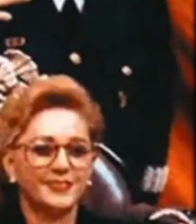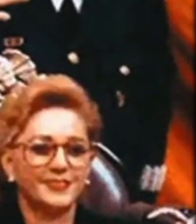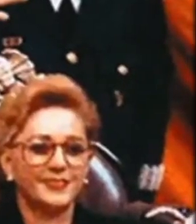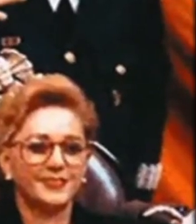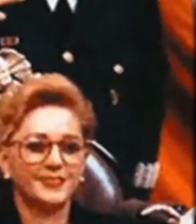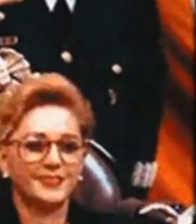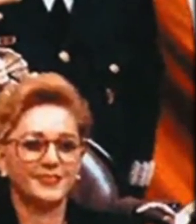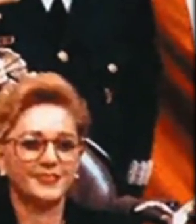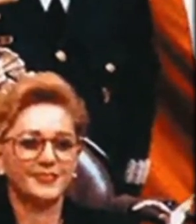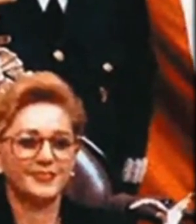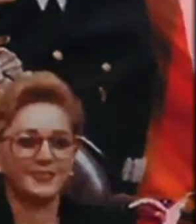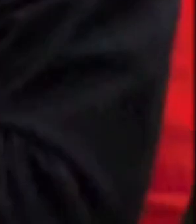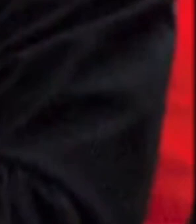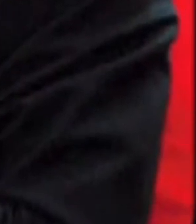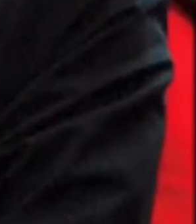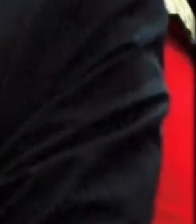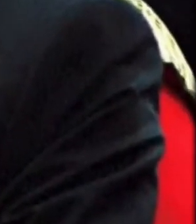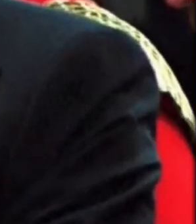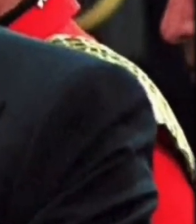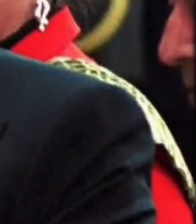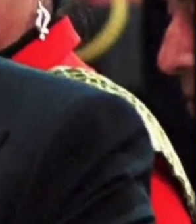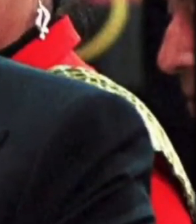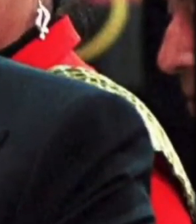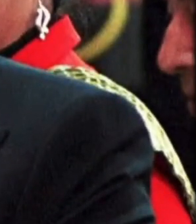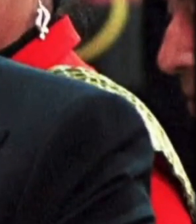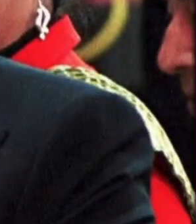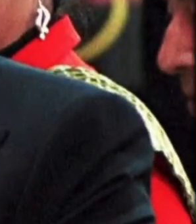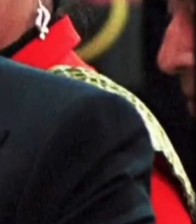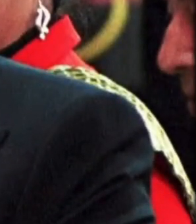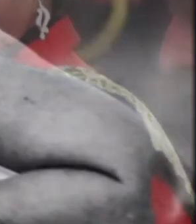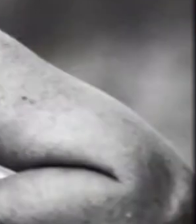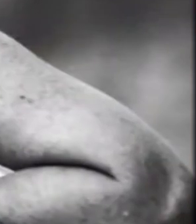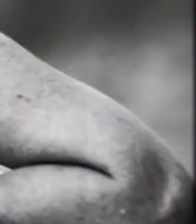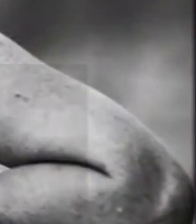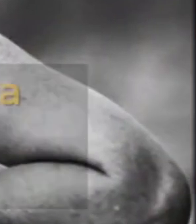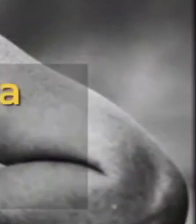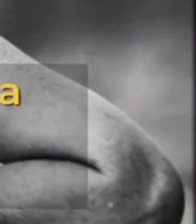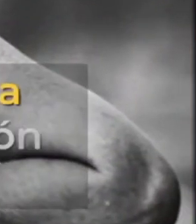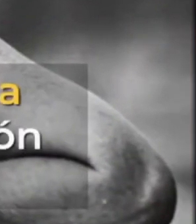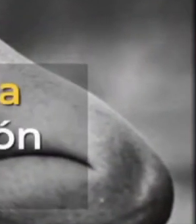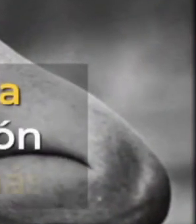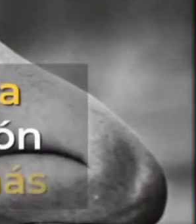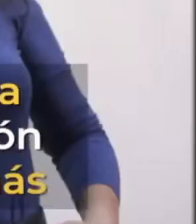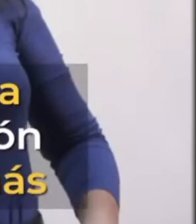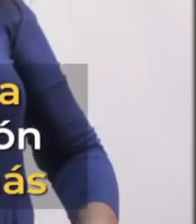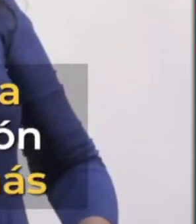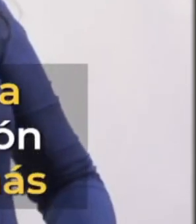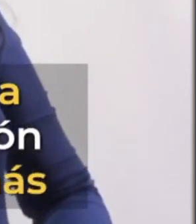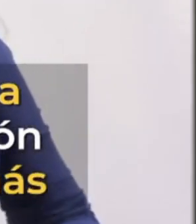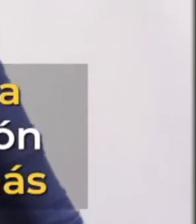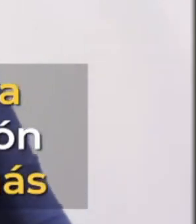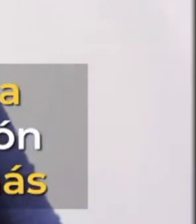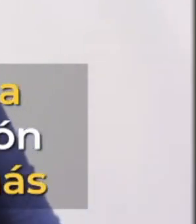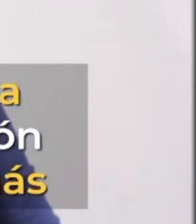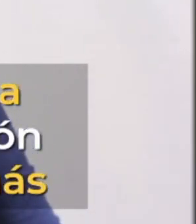el 30 de noviembre del 2000 justo un día antes del fin del gobierno de Ernesto Cedillo el Instituto Nacional de Ecología dependiente